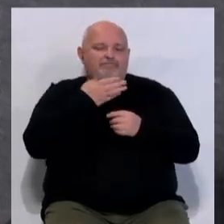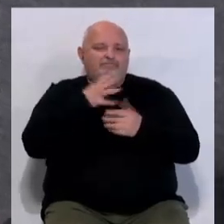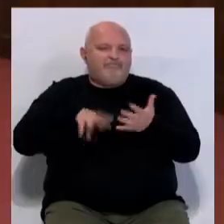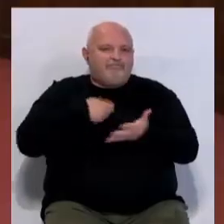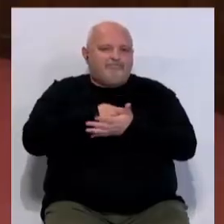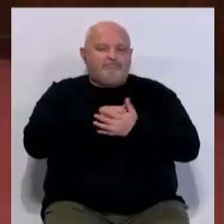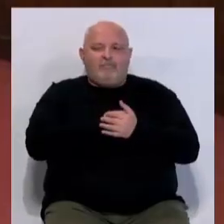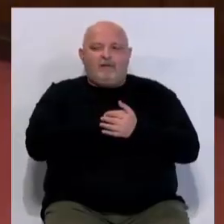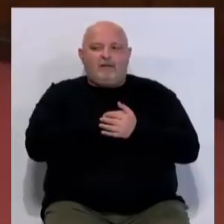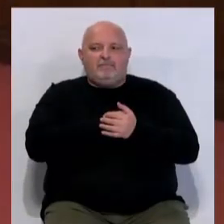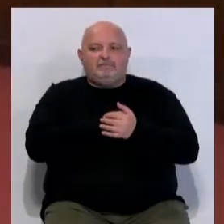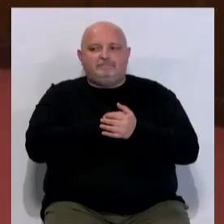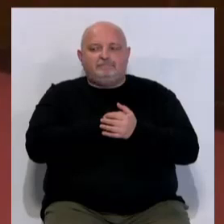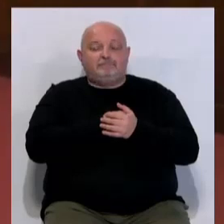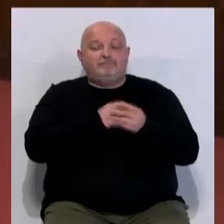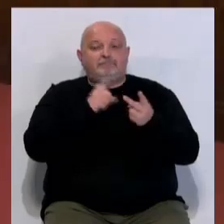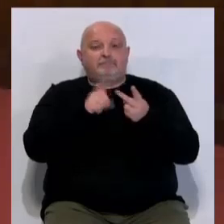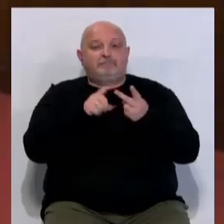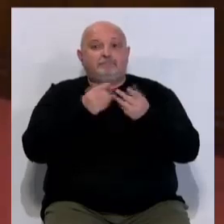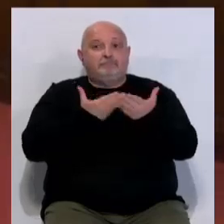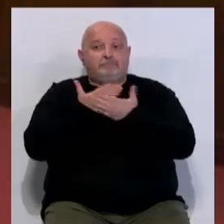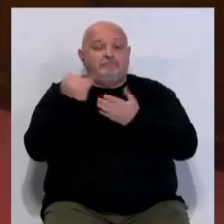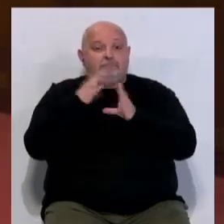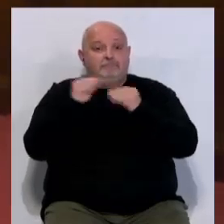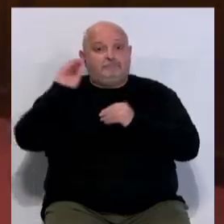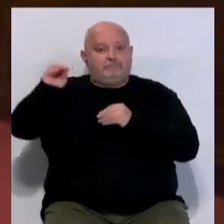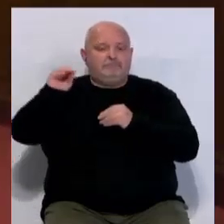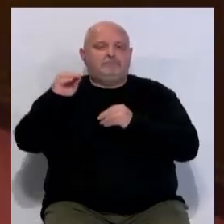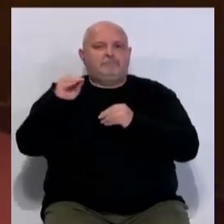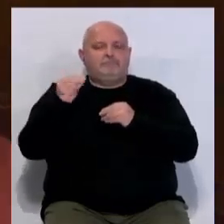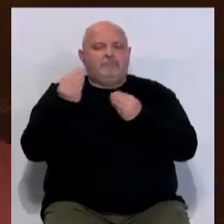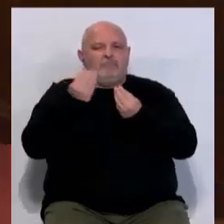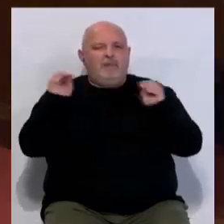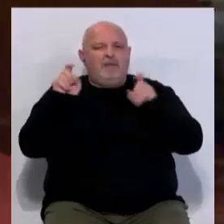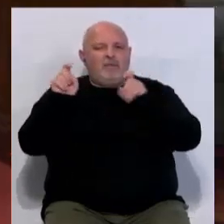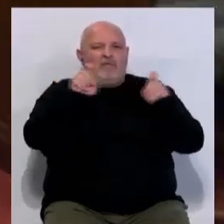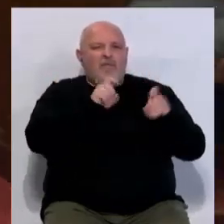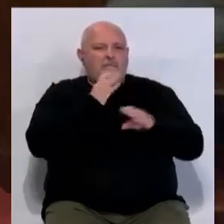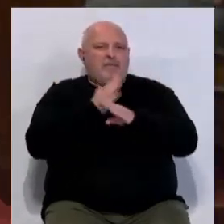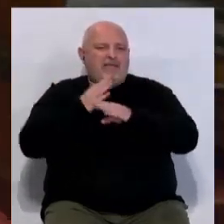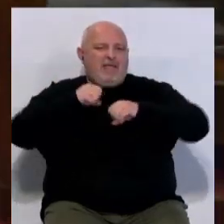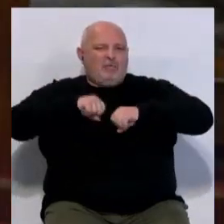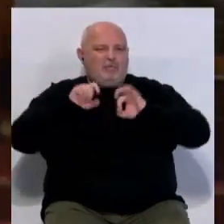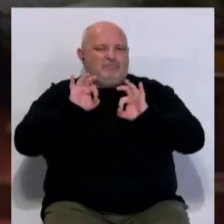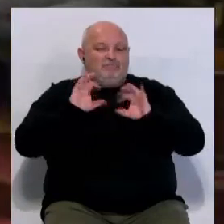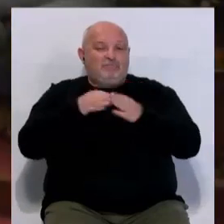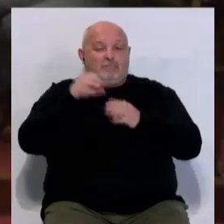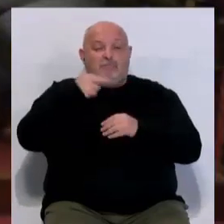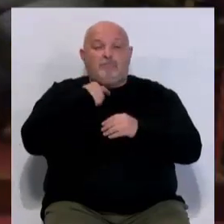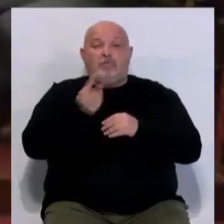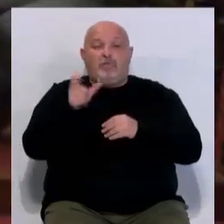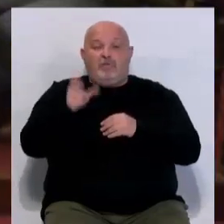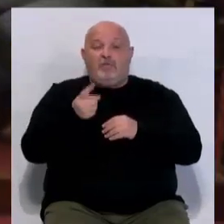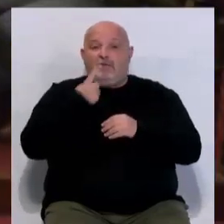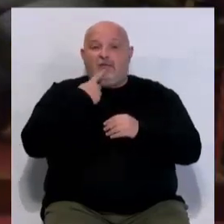desembolso económico. Además, ha instado a la Junta de Andalucía que se refuerce la educación permanente, ya que según opina el portavoz de